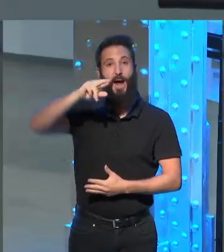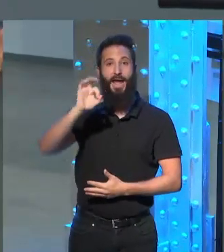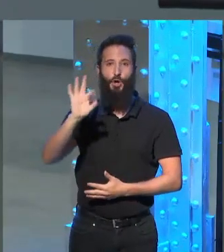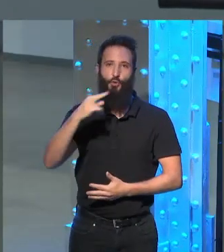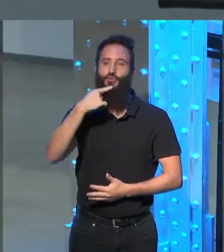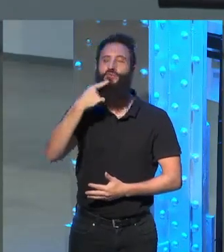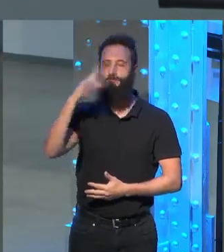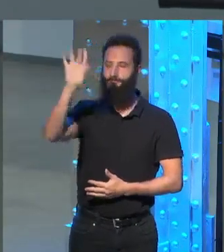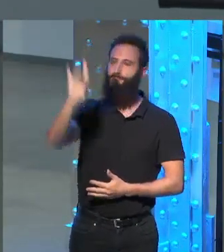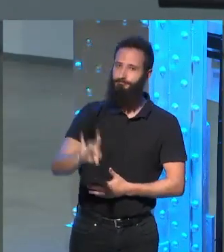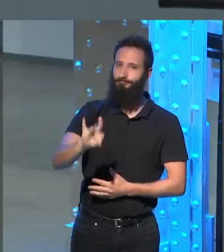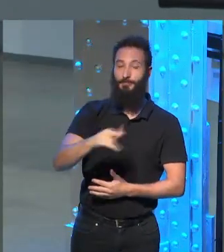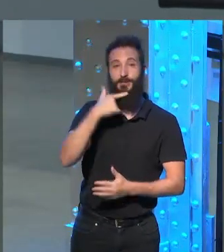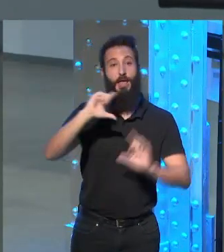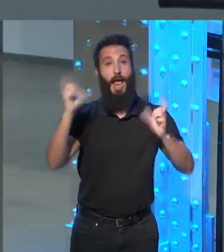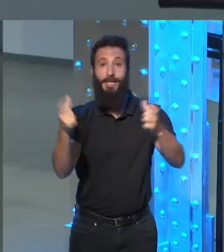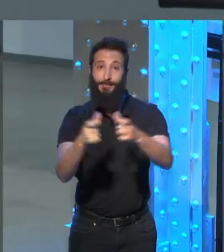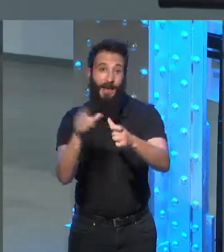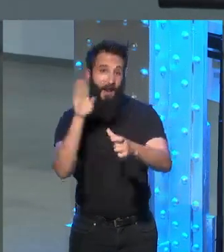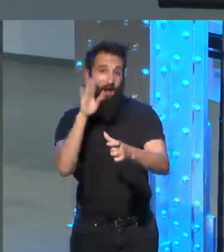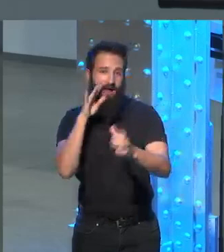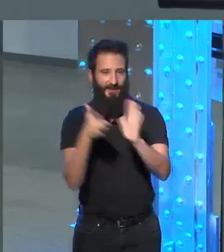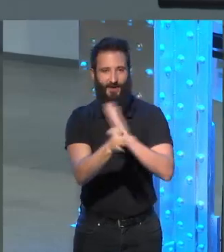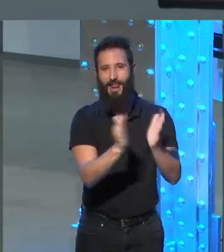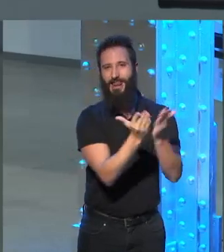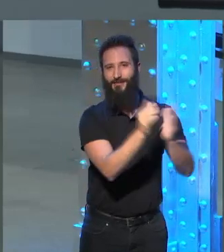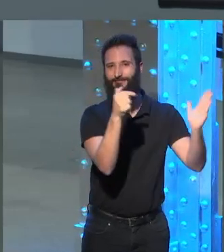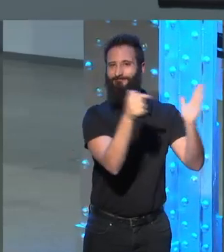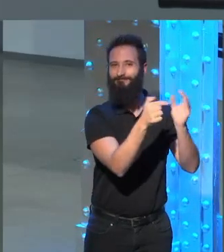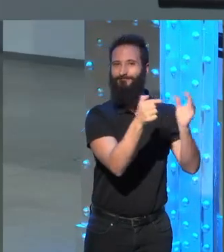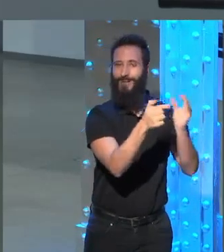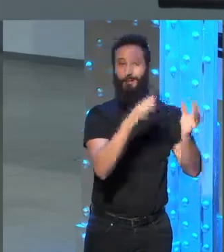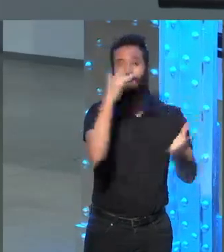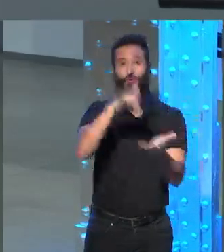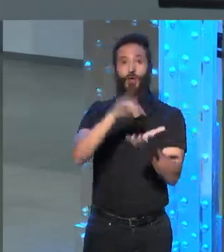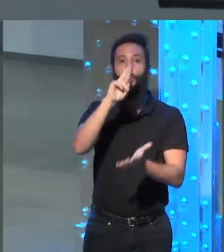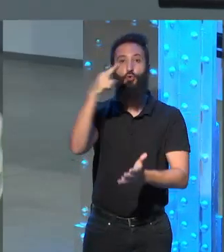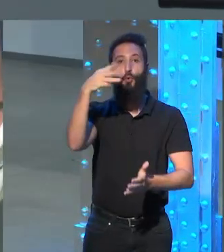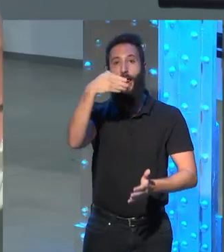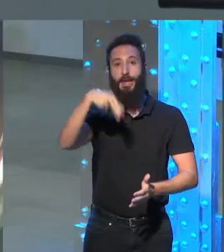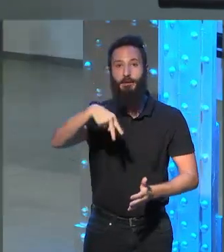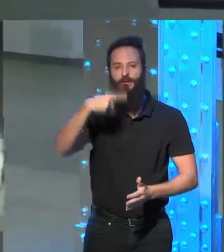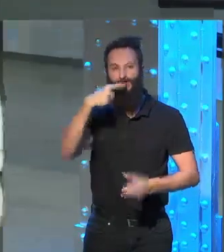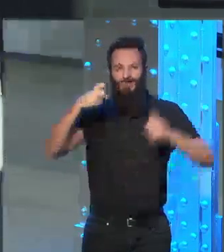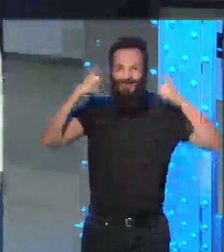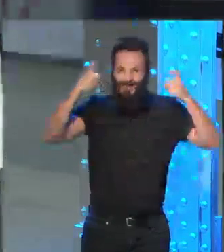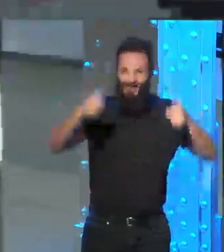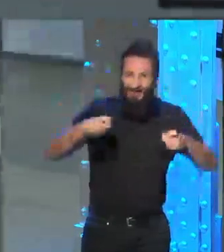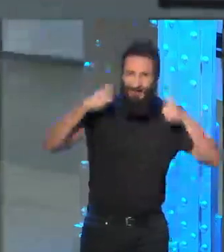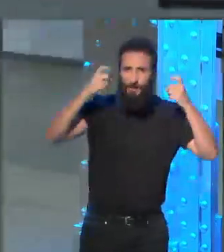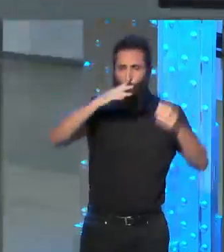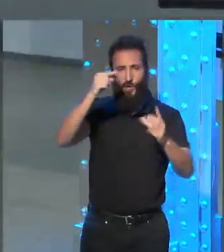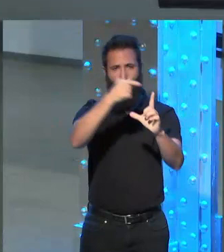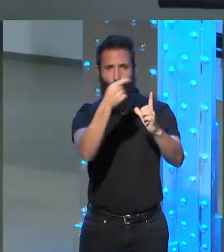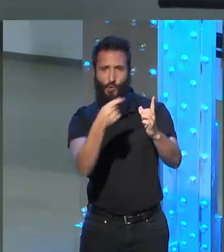Ese seminario es este libro. Rubén hizo un ejercicio de edición, digamos, del cuerpo del